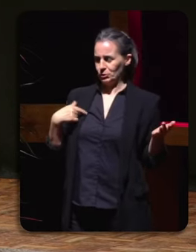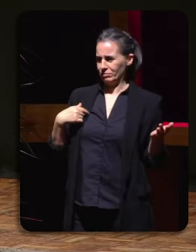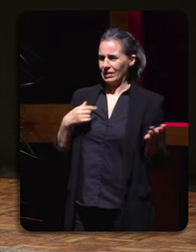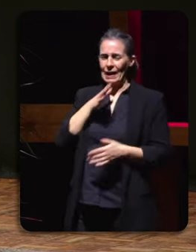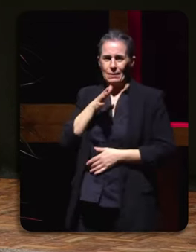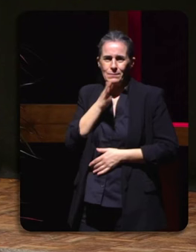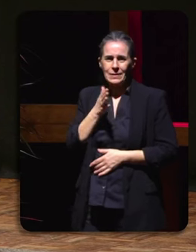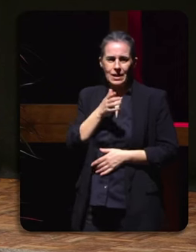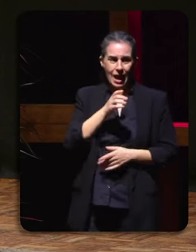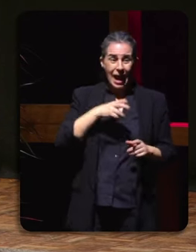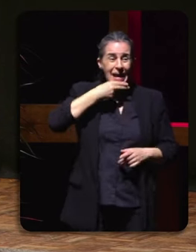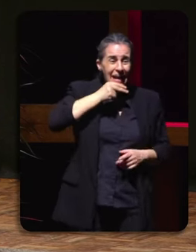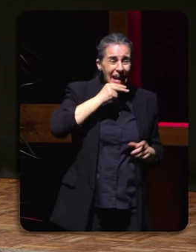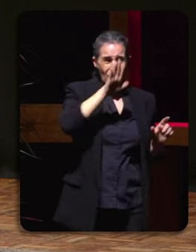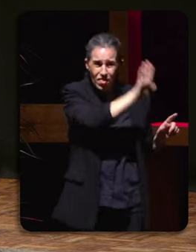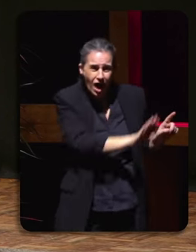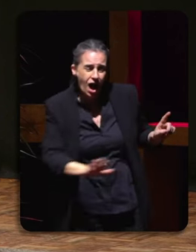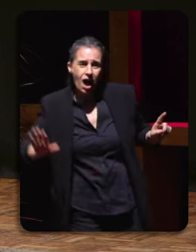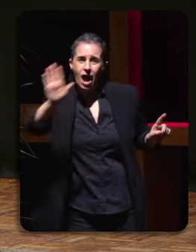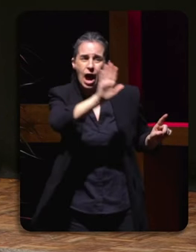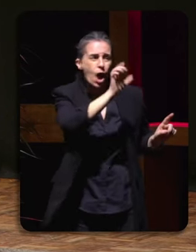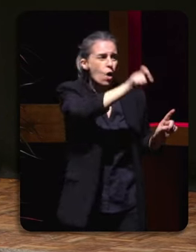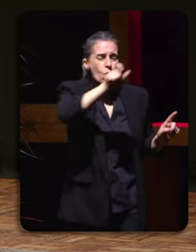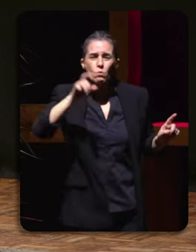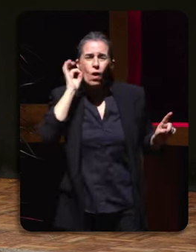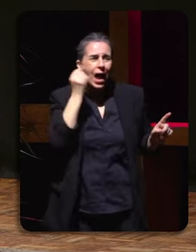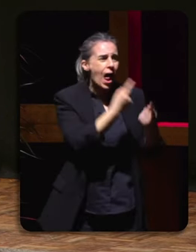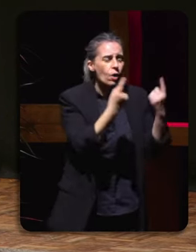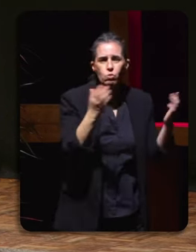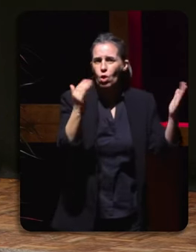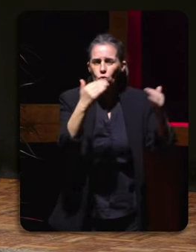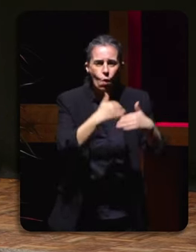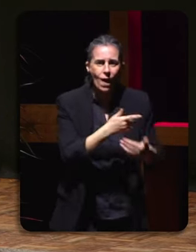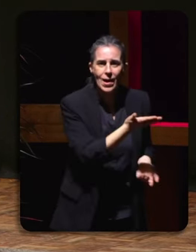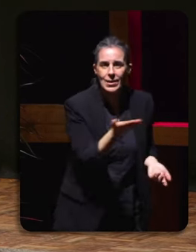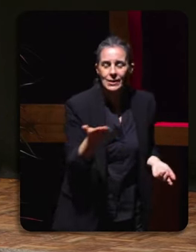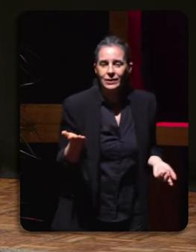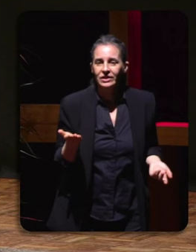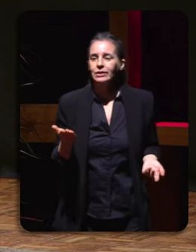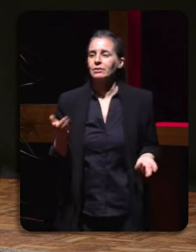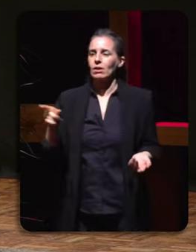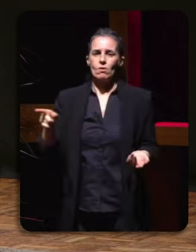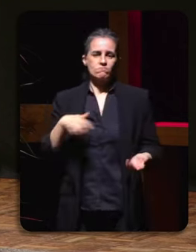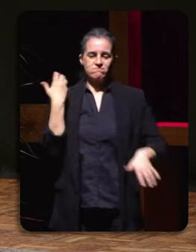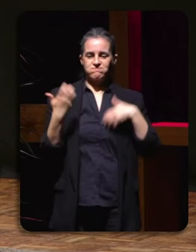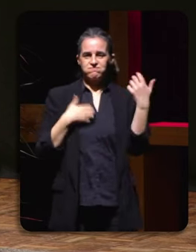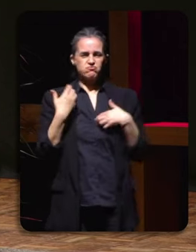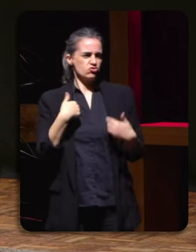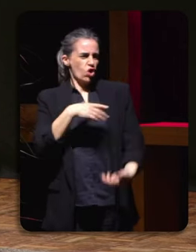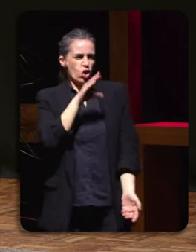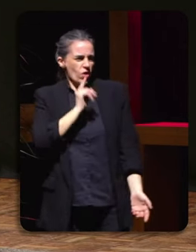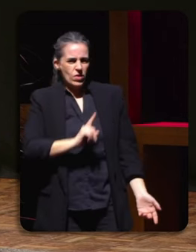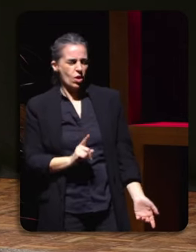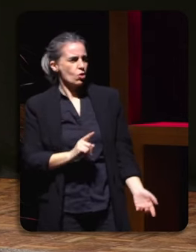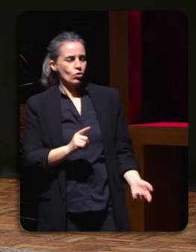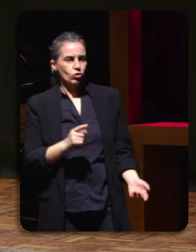ninguna só muller que se poda considerar entre os mellores bueno puxose como un basilisco me dixo que non entendía nada que non entendía nada eu non